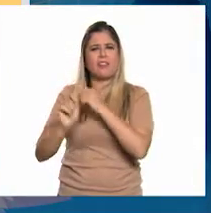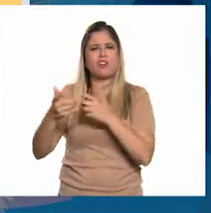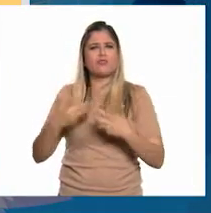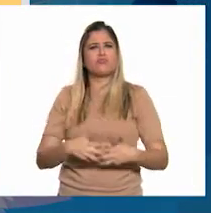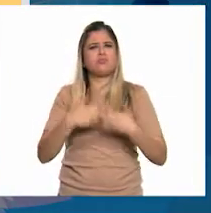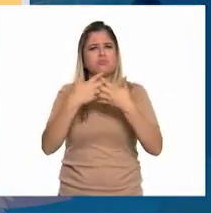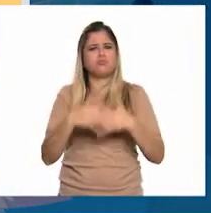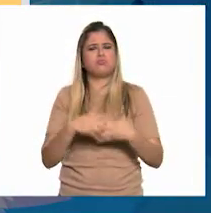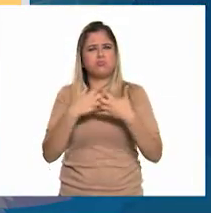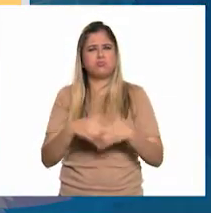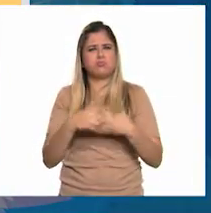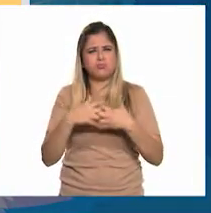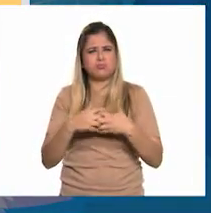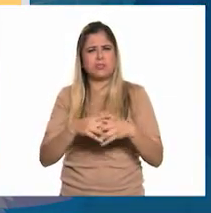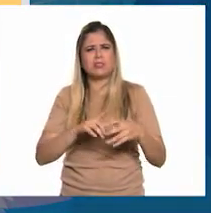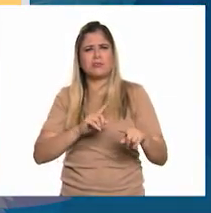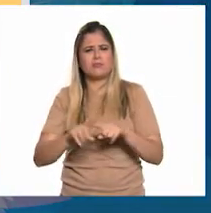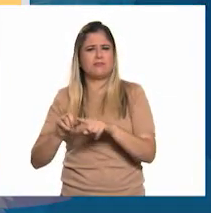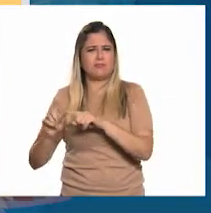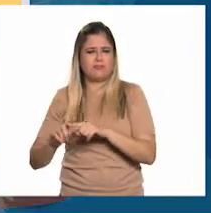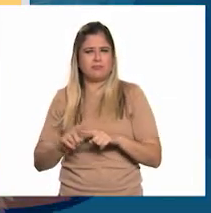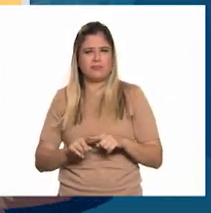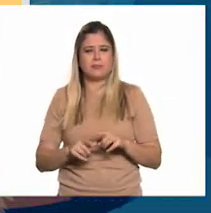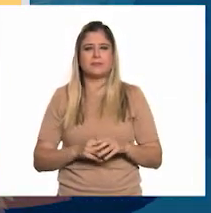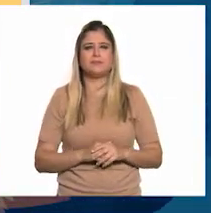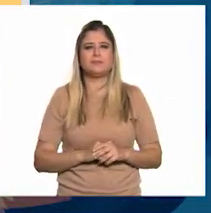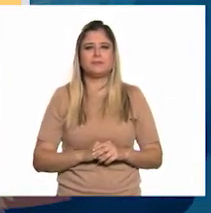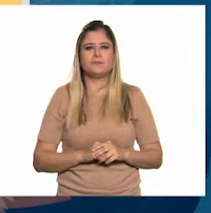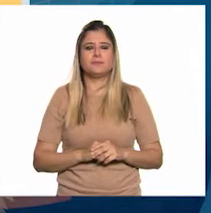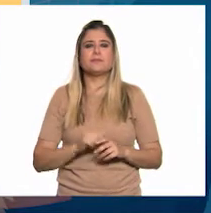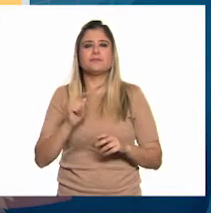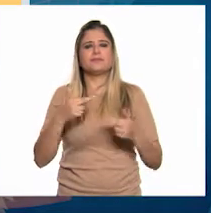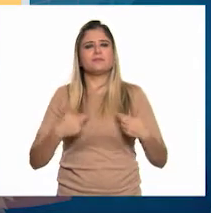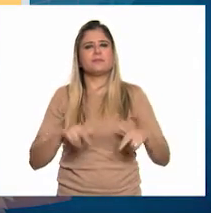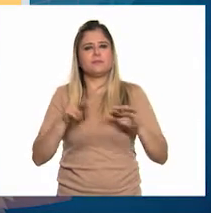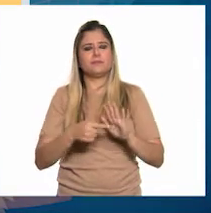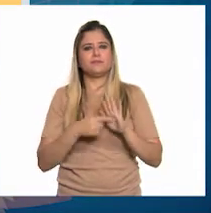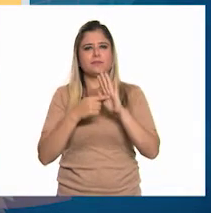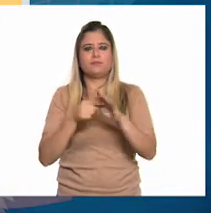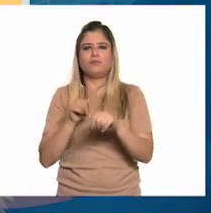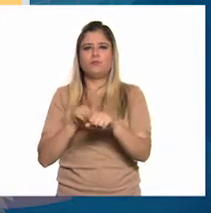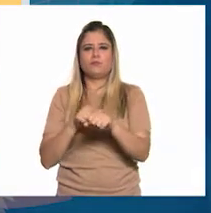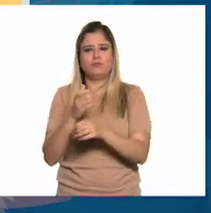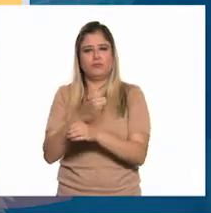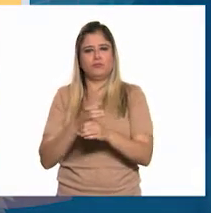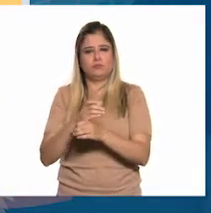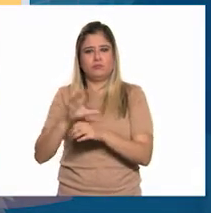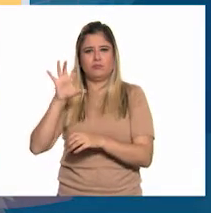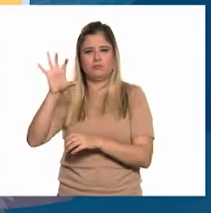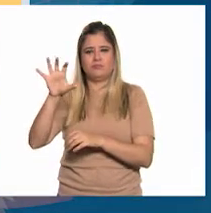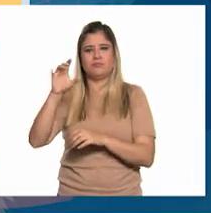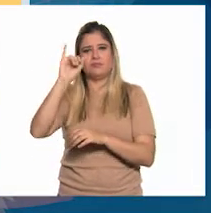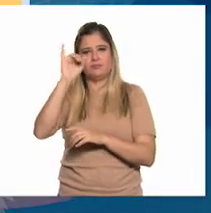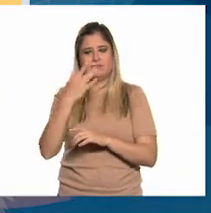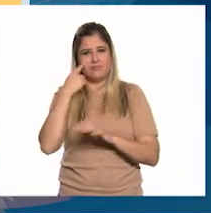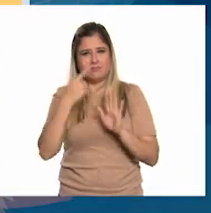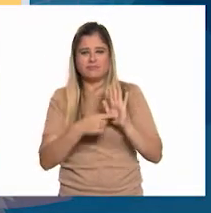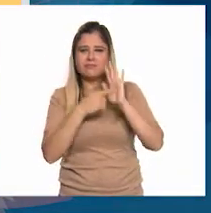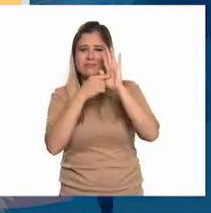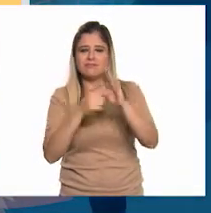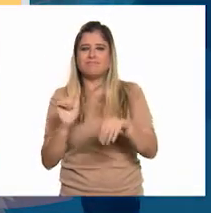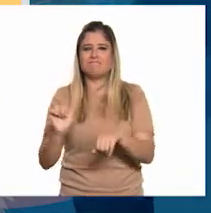de maquinaria pesada. Representada en color café, en el icono de la industria